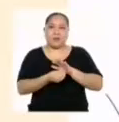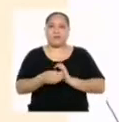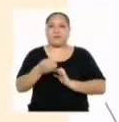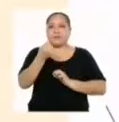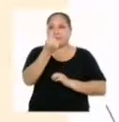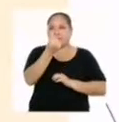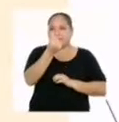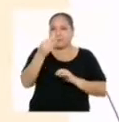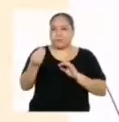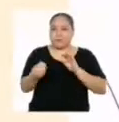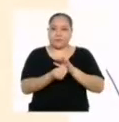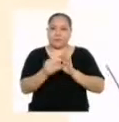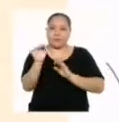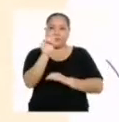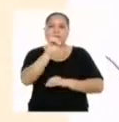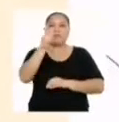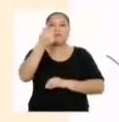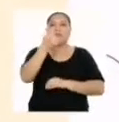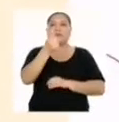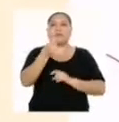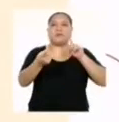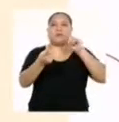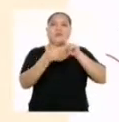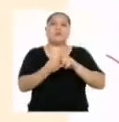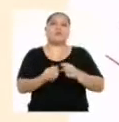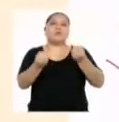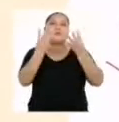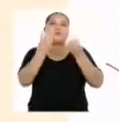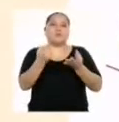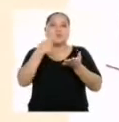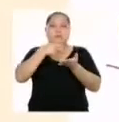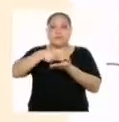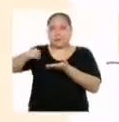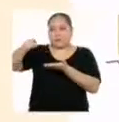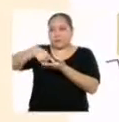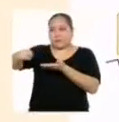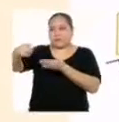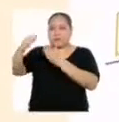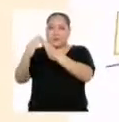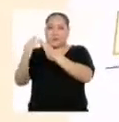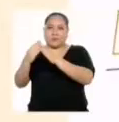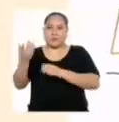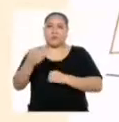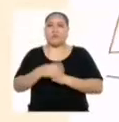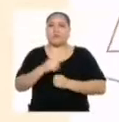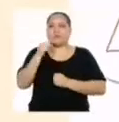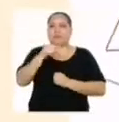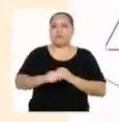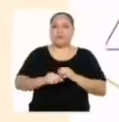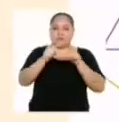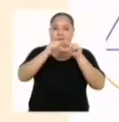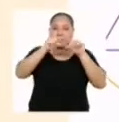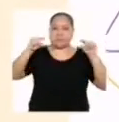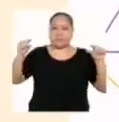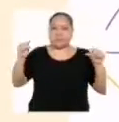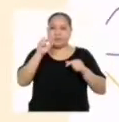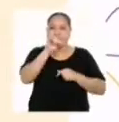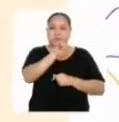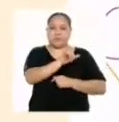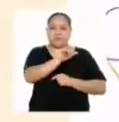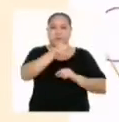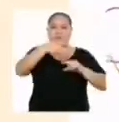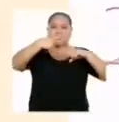soles es igual a 10 soles por la cantidad de envíos a domicilio. La expresión algebraica es y